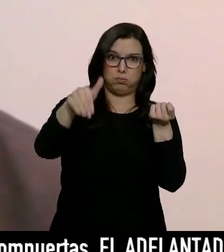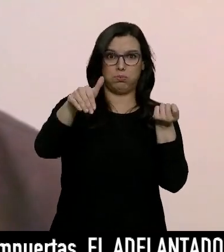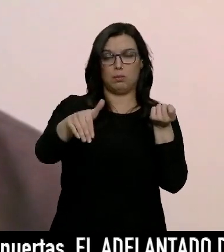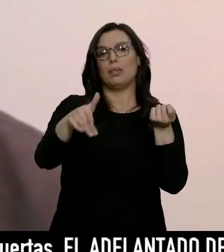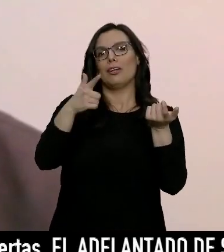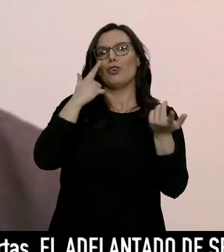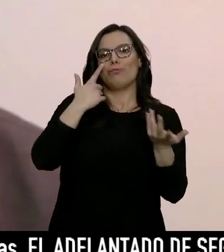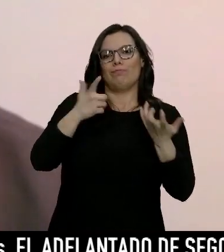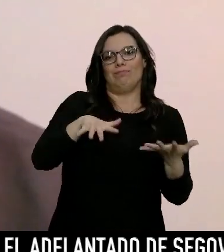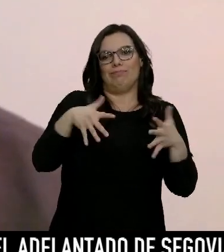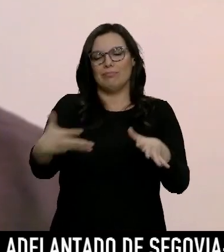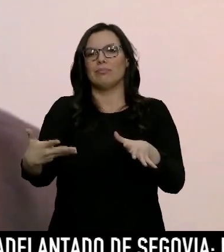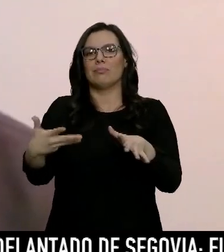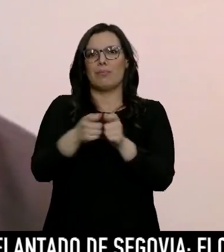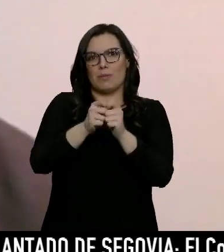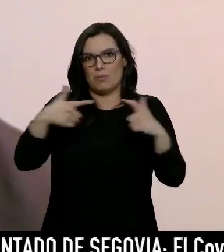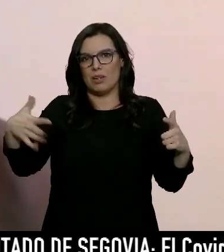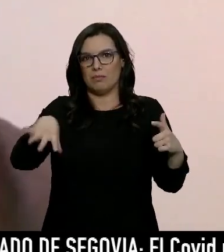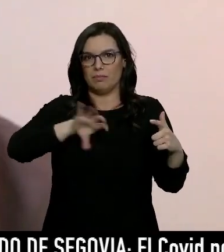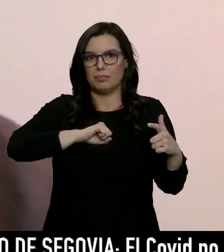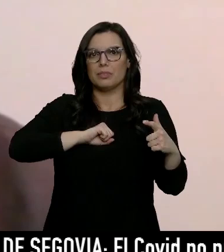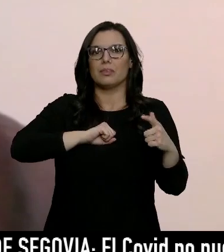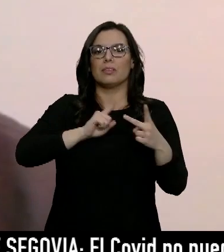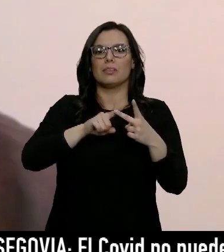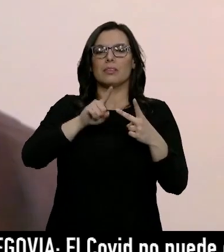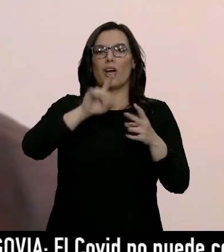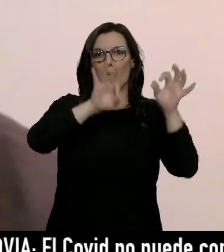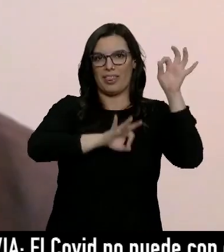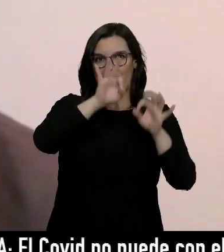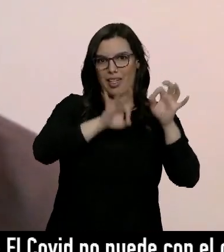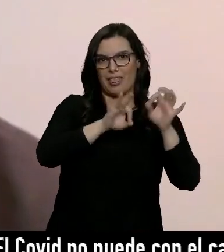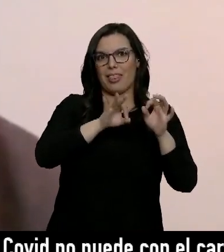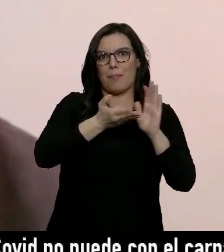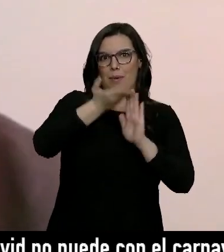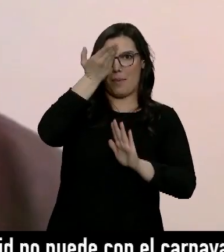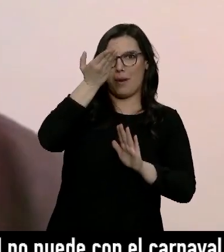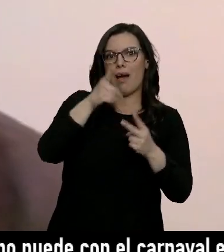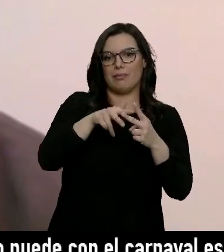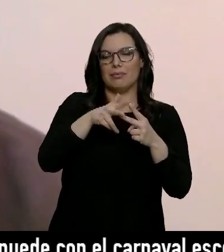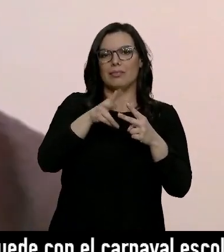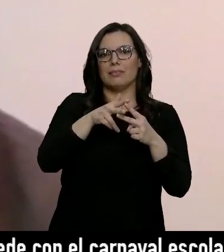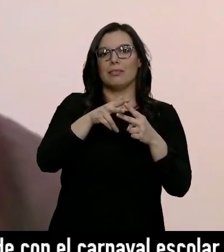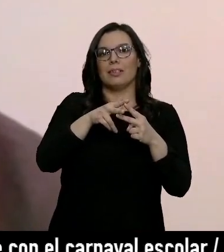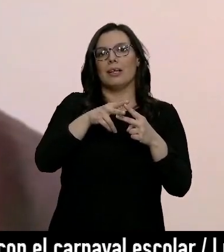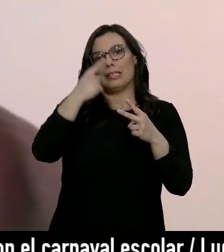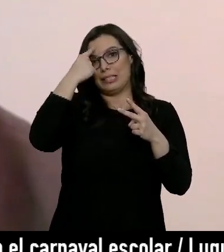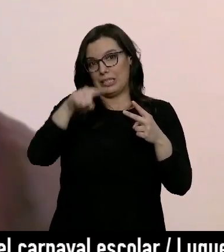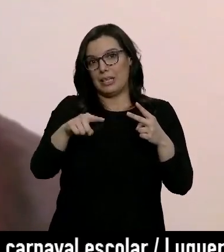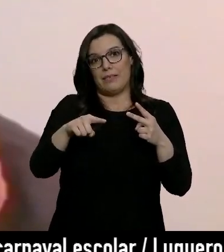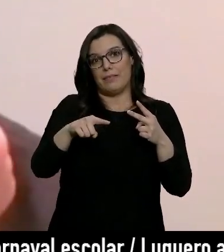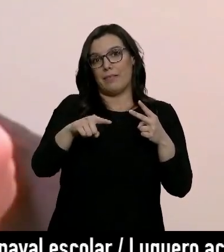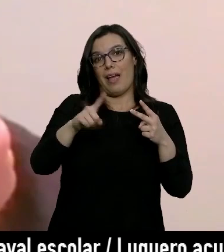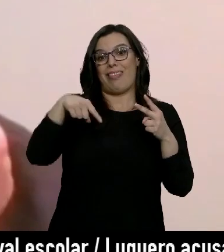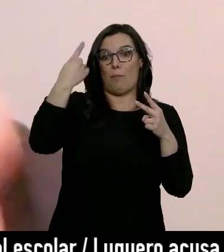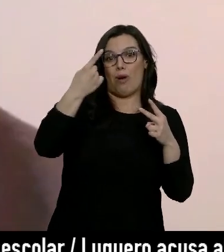reflejar en un mayor número de casos, en un aumento de la incidencia acumulada y eso se refleja, ya sabéis que con un lapso